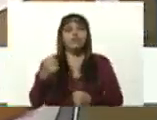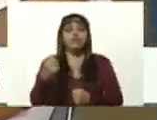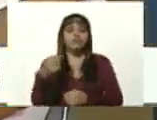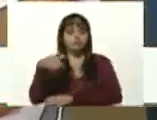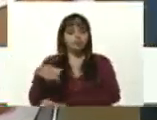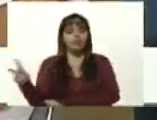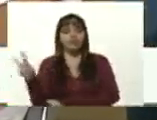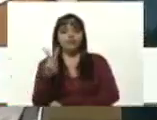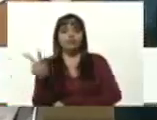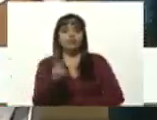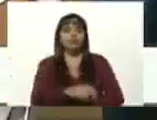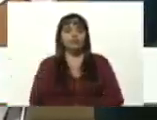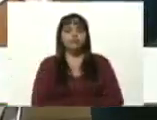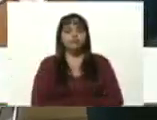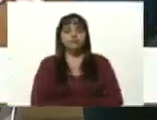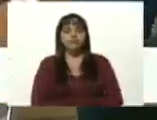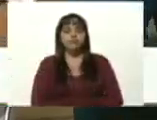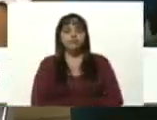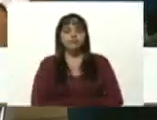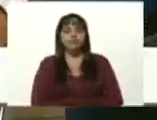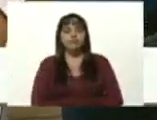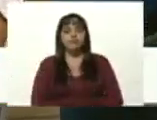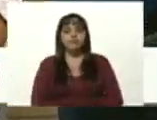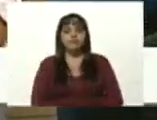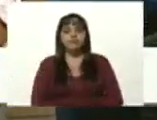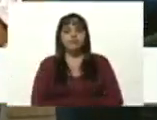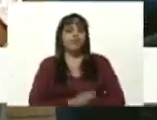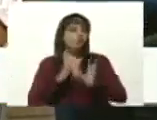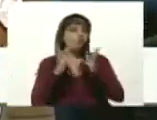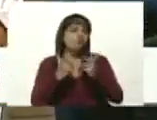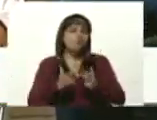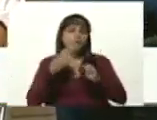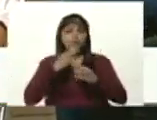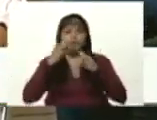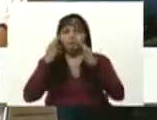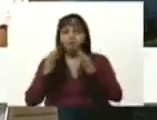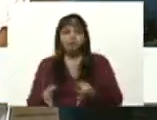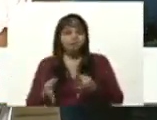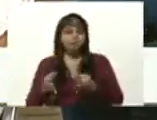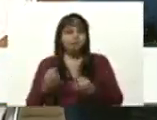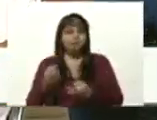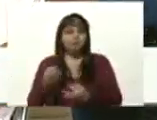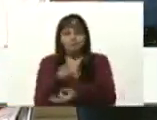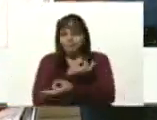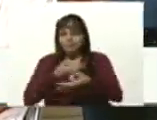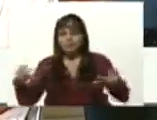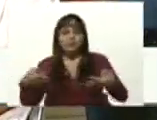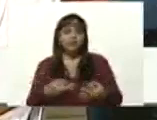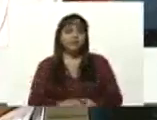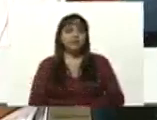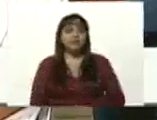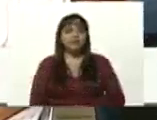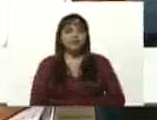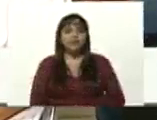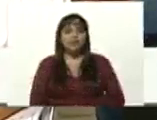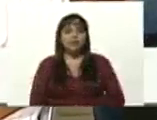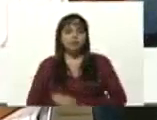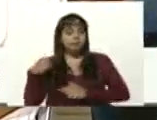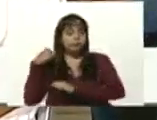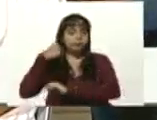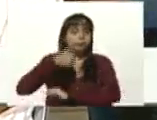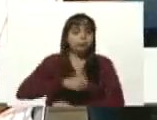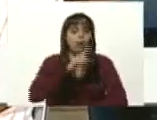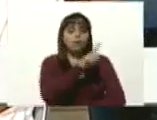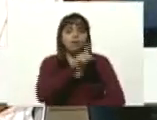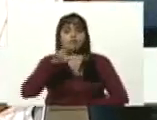Bolivariana de Venezuela. Es una cifra verdaderamente maravillosa. En estos 18 años